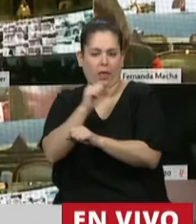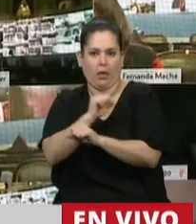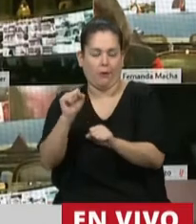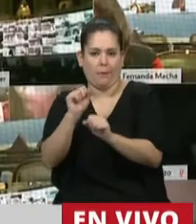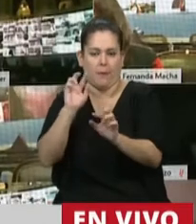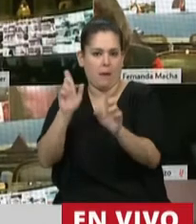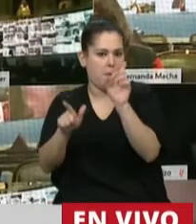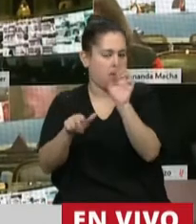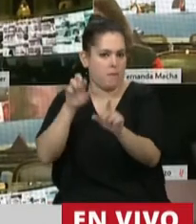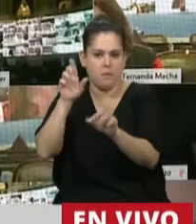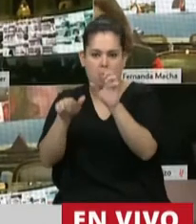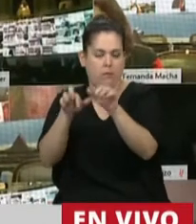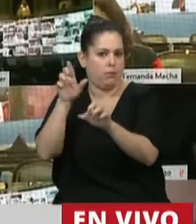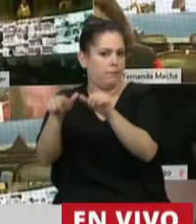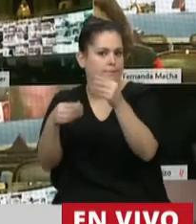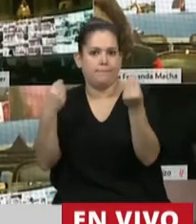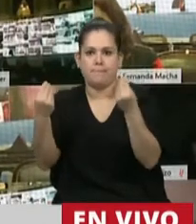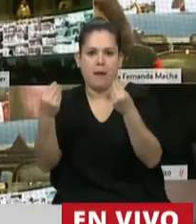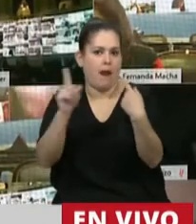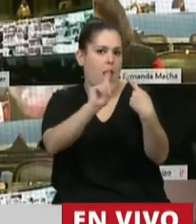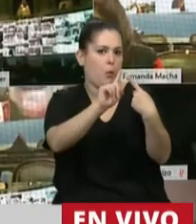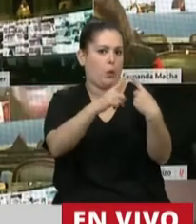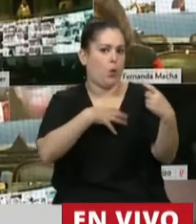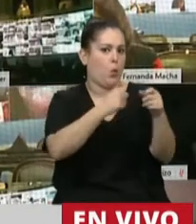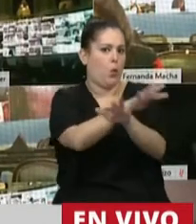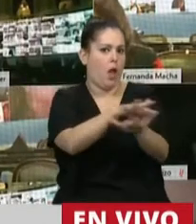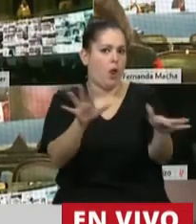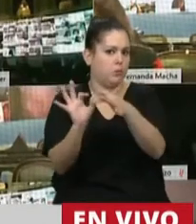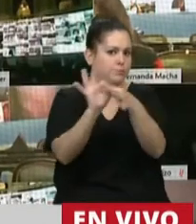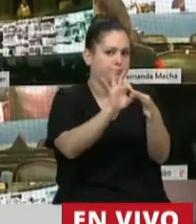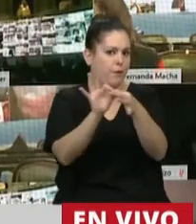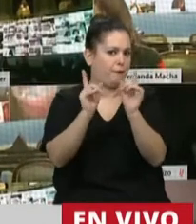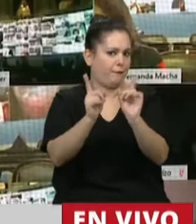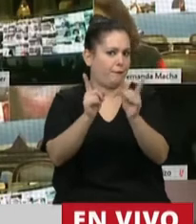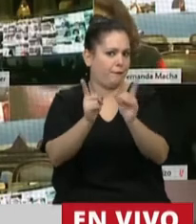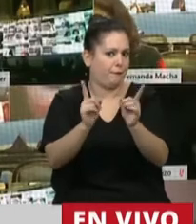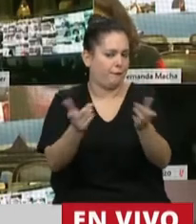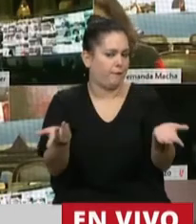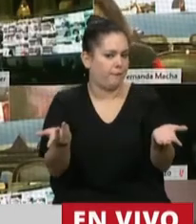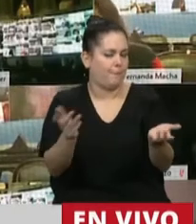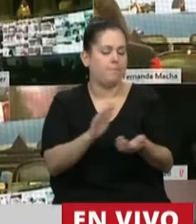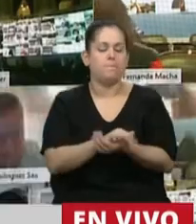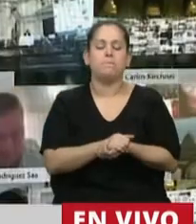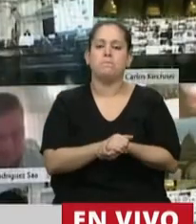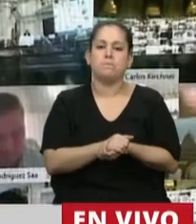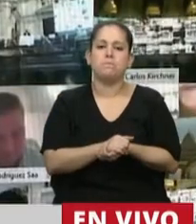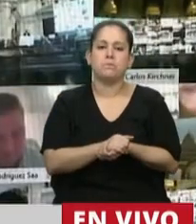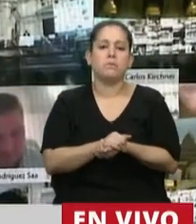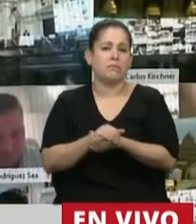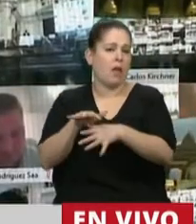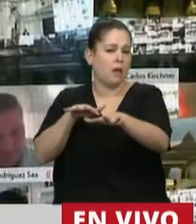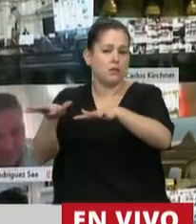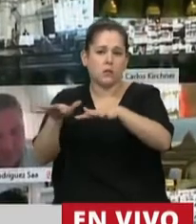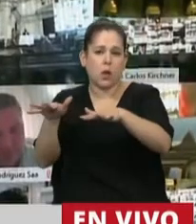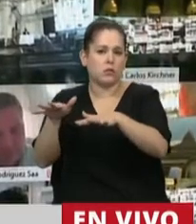fundamentalmente sostener el vínculo pedagógico con sus alumnos y sus alumnas. En condiciones que no